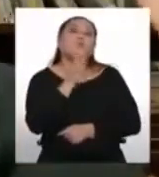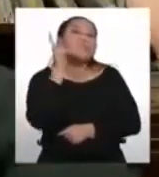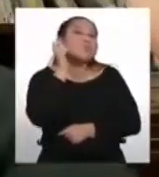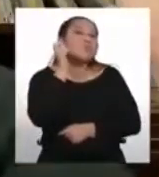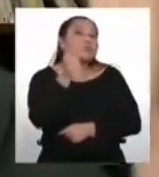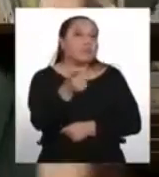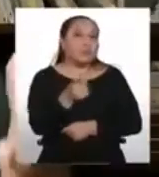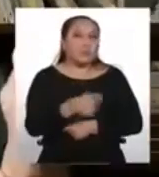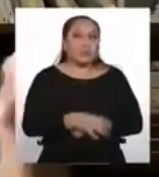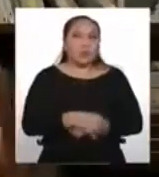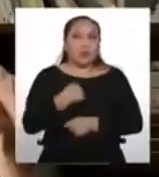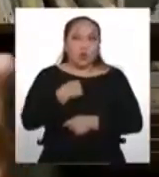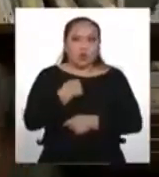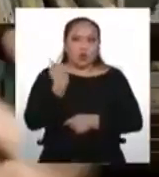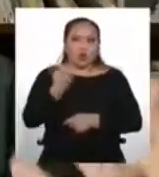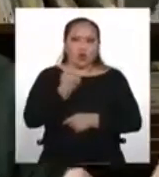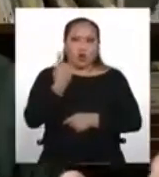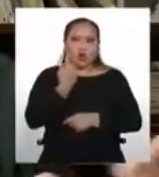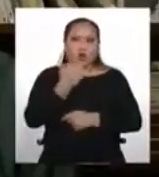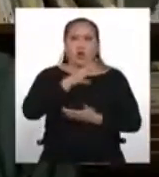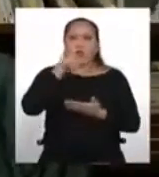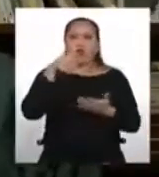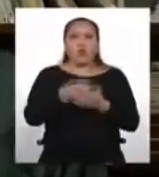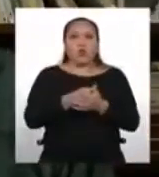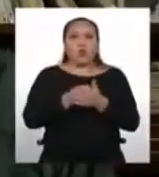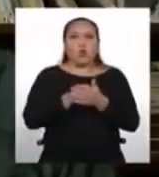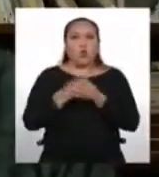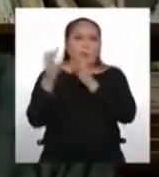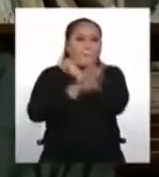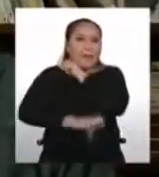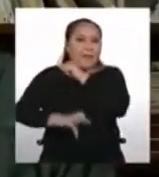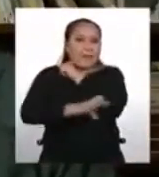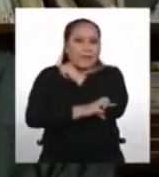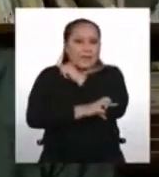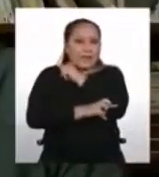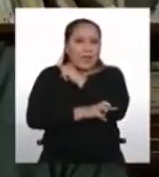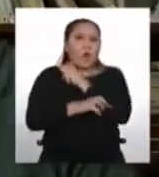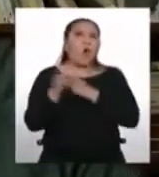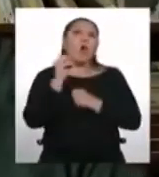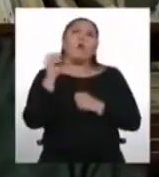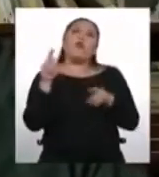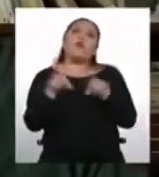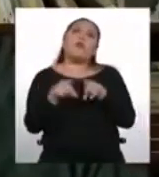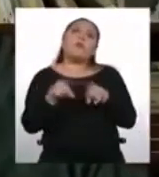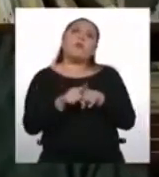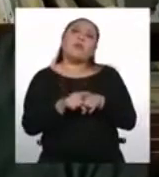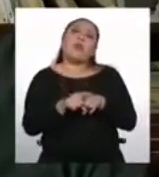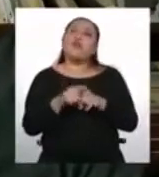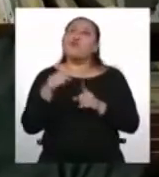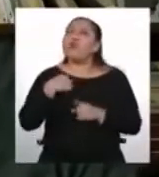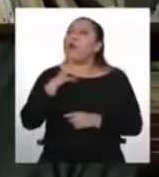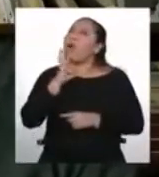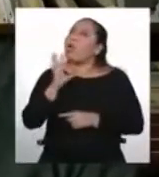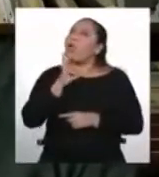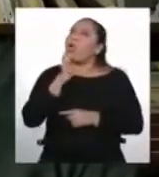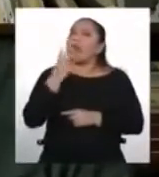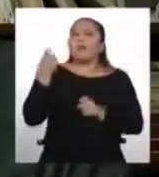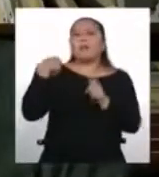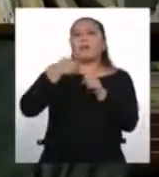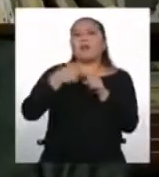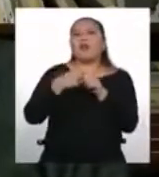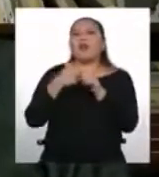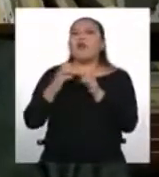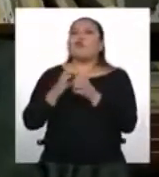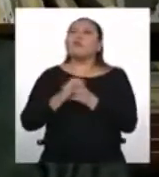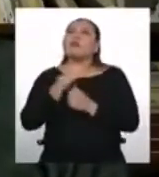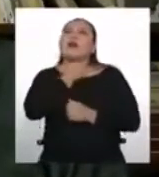la gente de todo mi país, y como eso uso el castellano, o también me comunico con mis abuelitos, me comunico